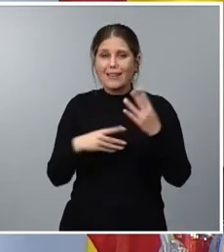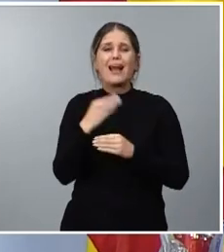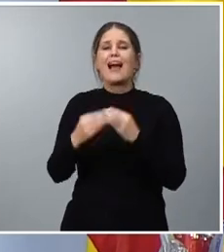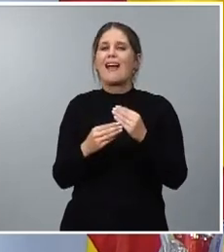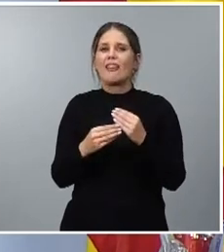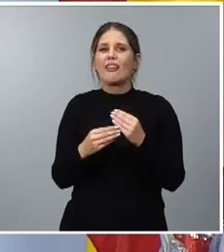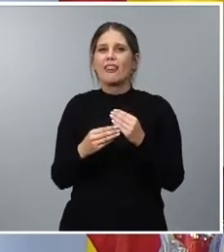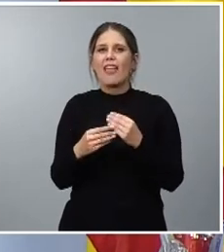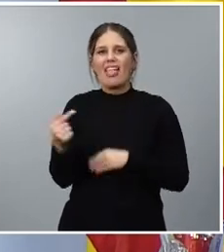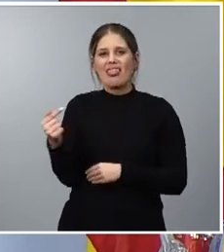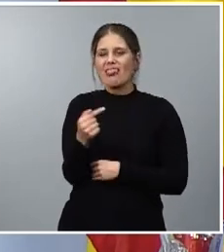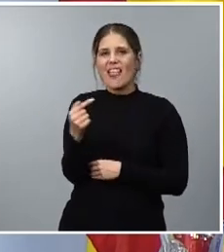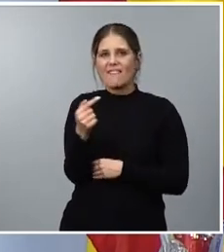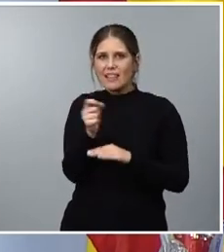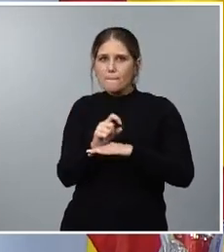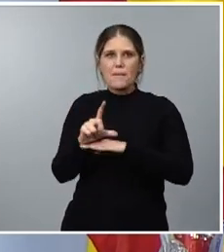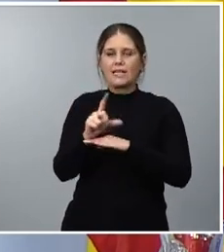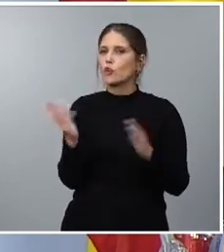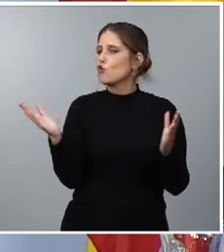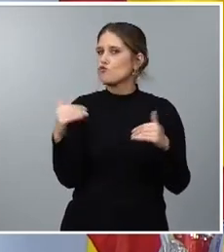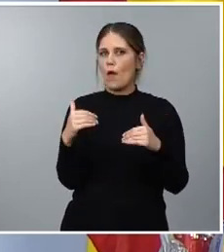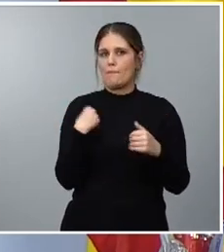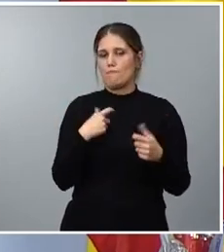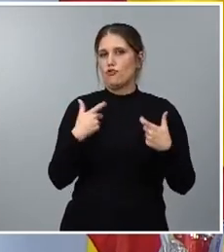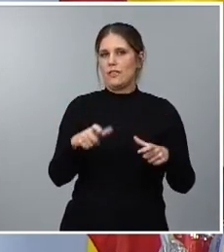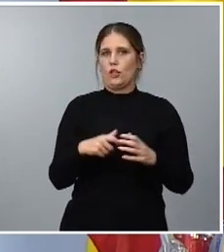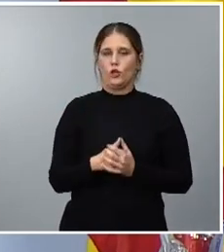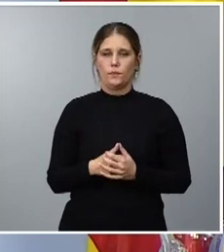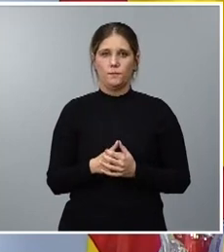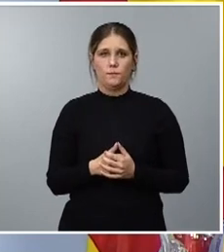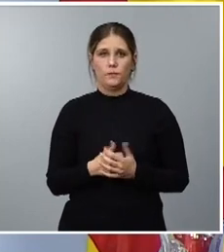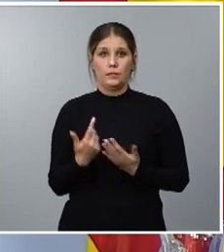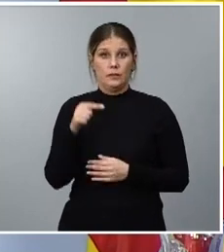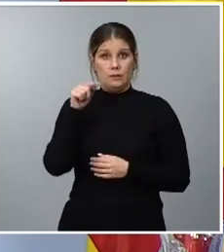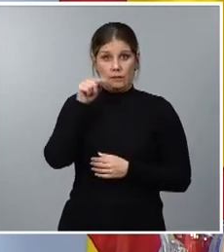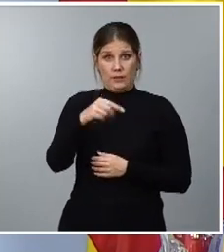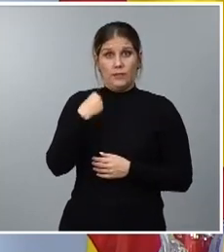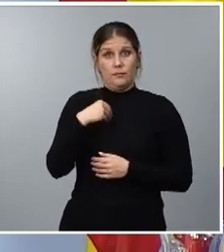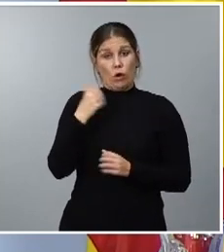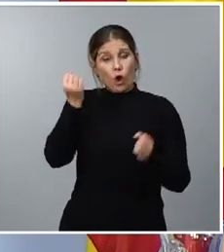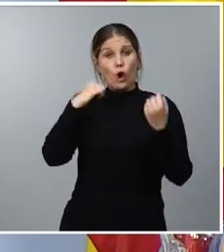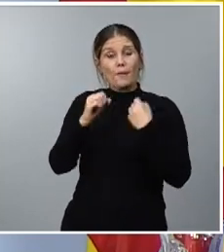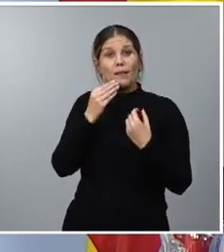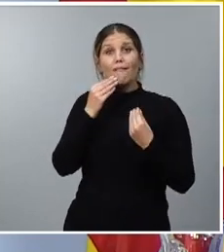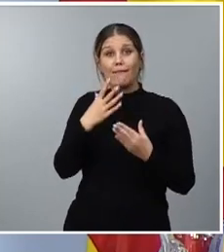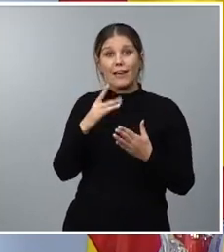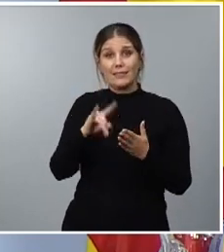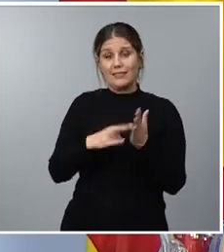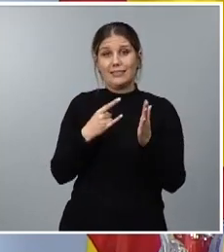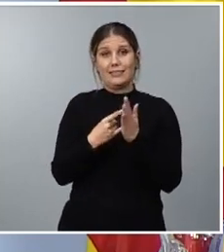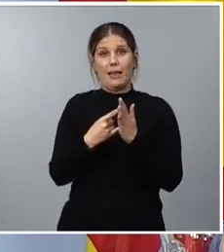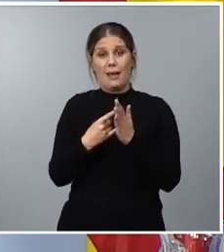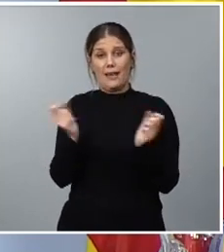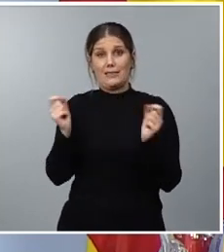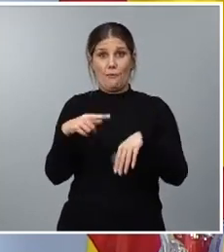incrementar el déficit de este subsector y por tanto este buen comportamiento del sistema de seguridad